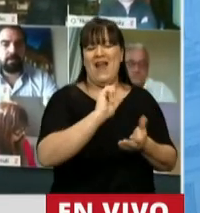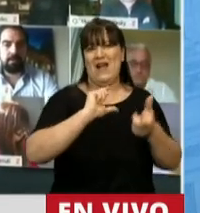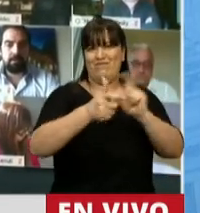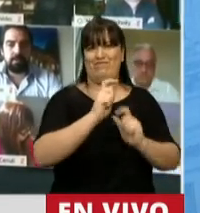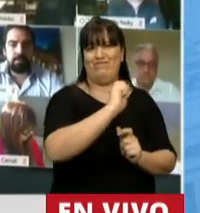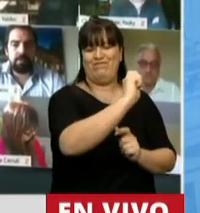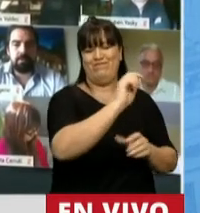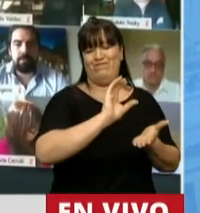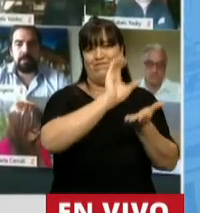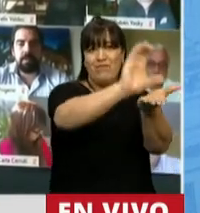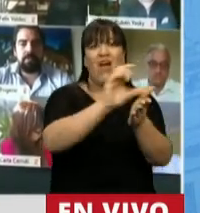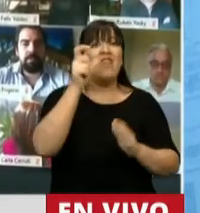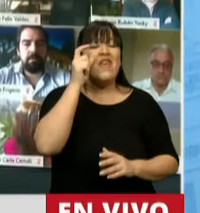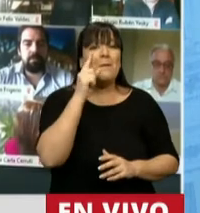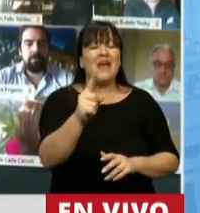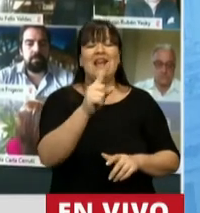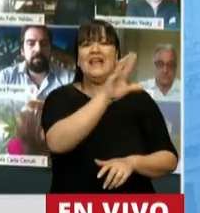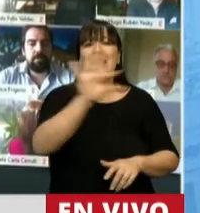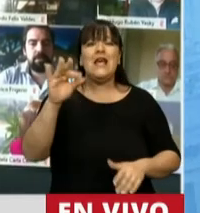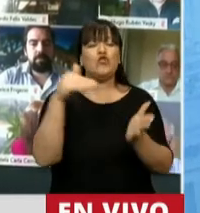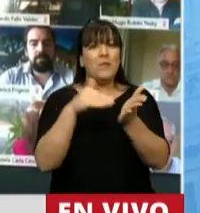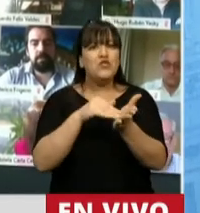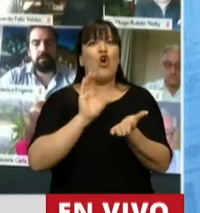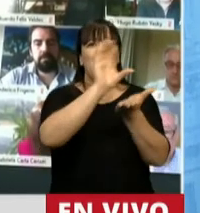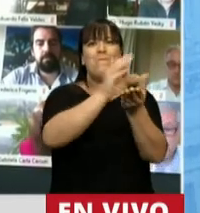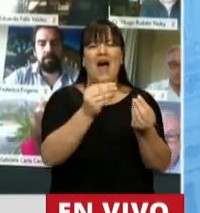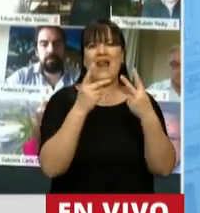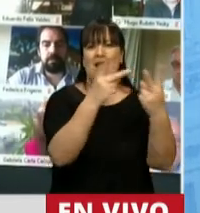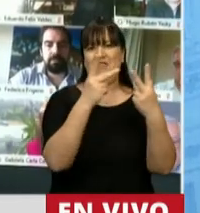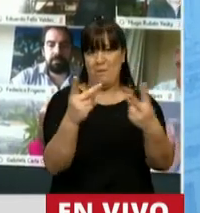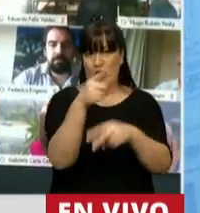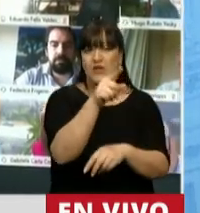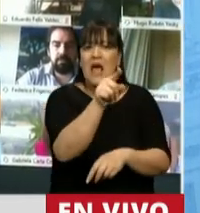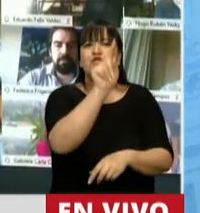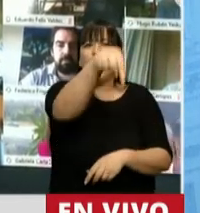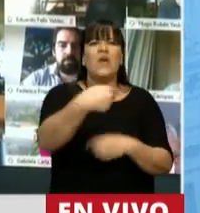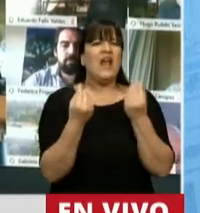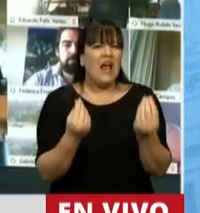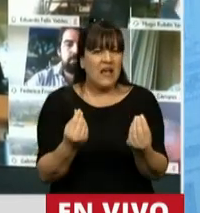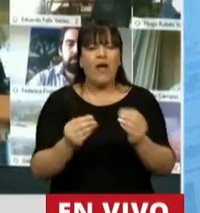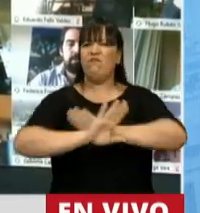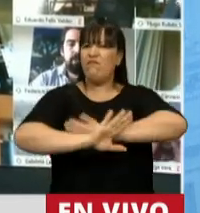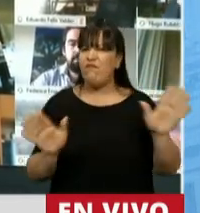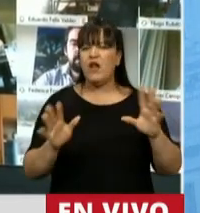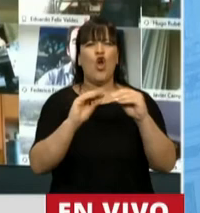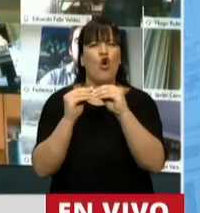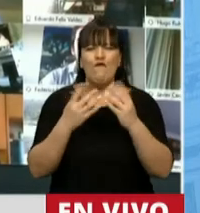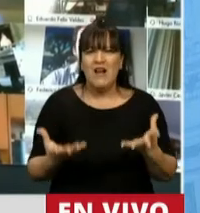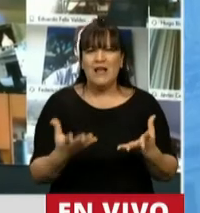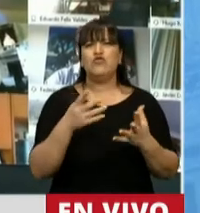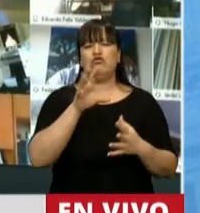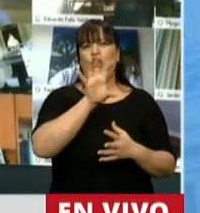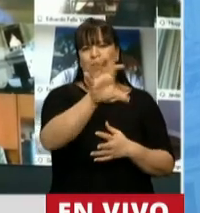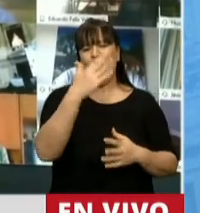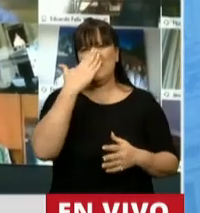público de pasajeros de 10.500 millones. Esto va a permitir terminar con el conflicto que tenemos con el transporte en la